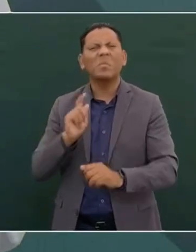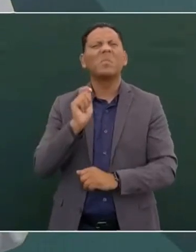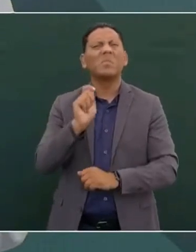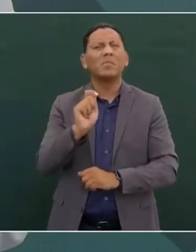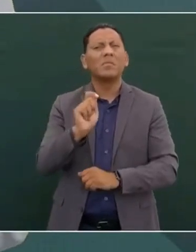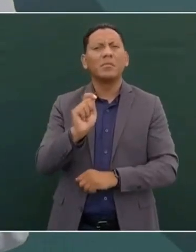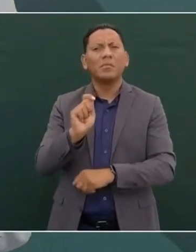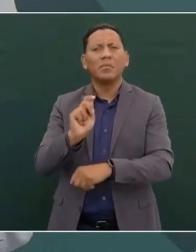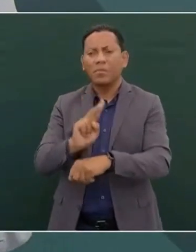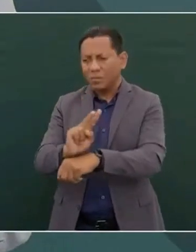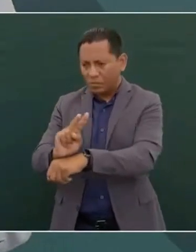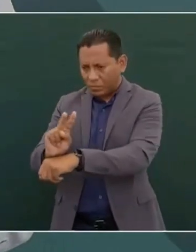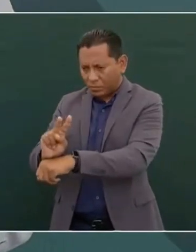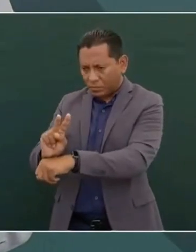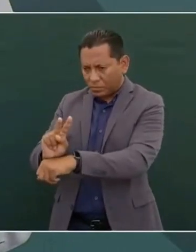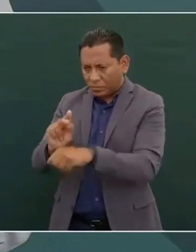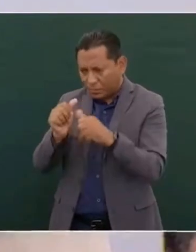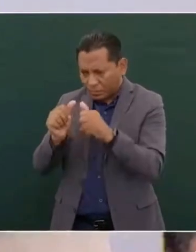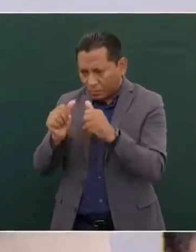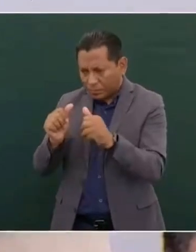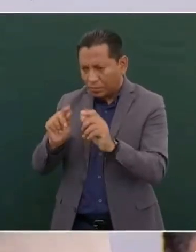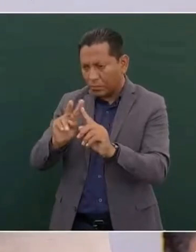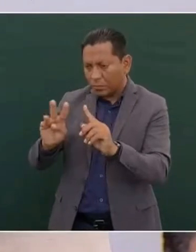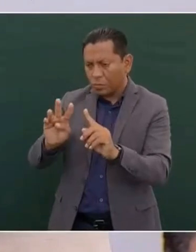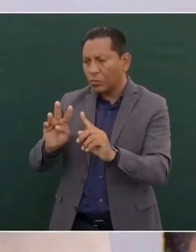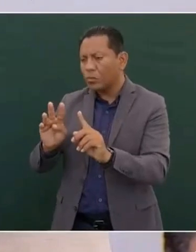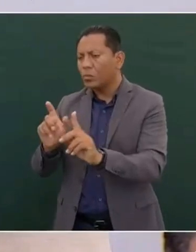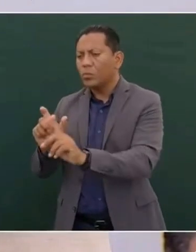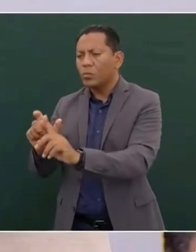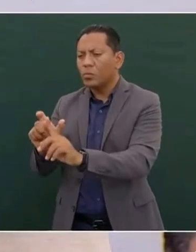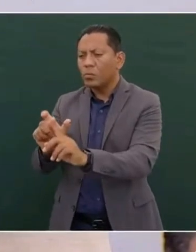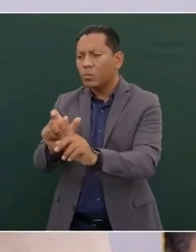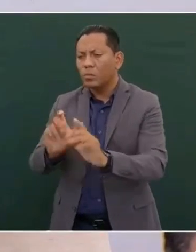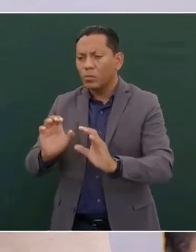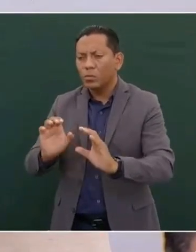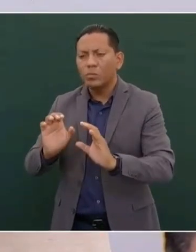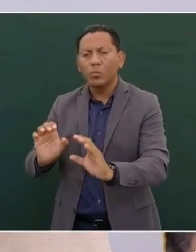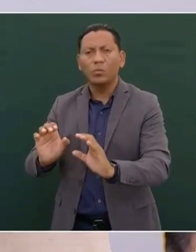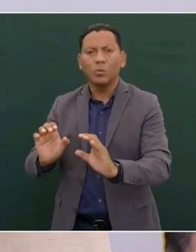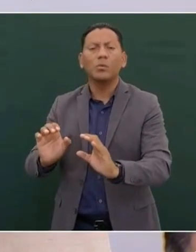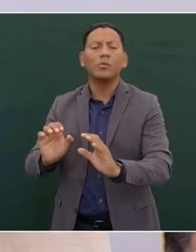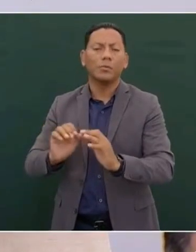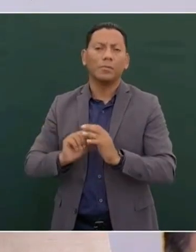cuidar a los migrantes que